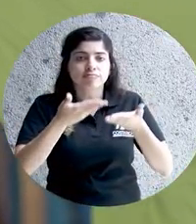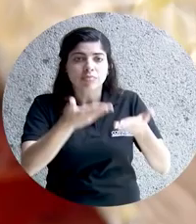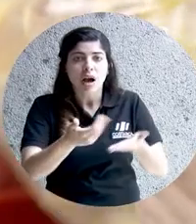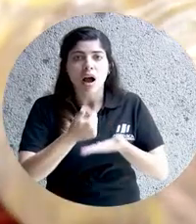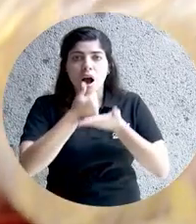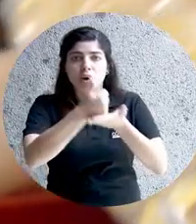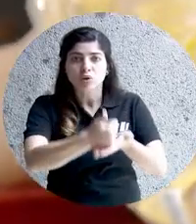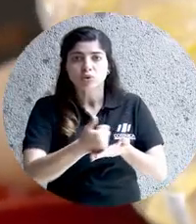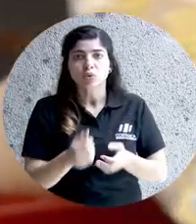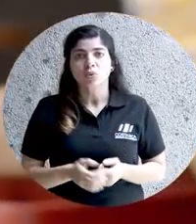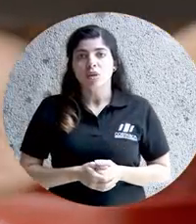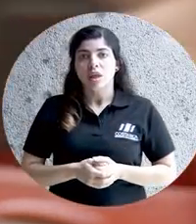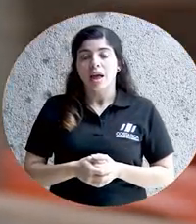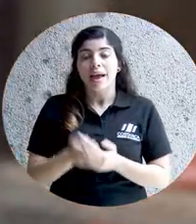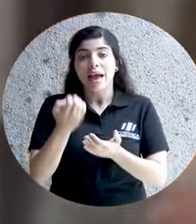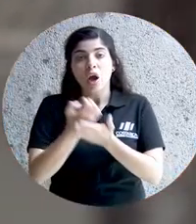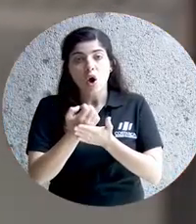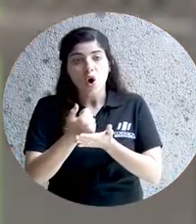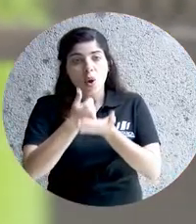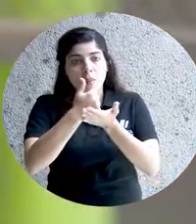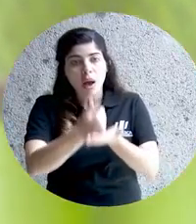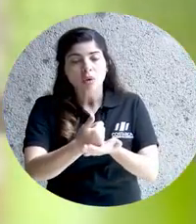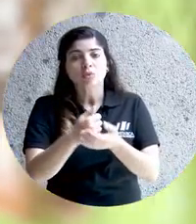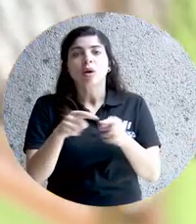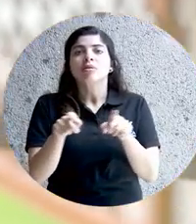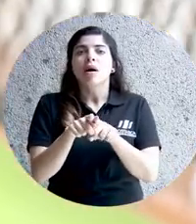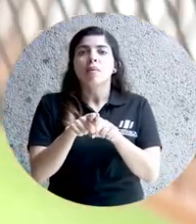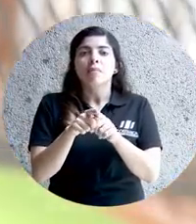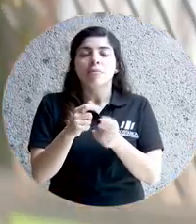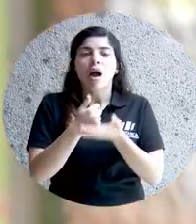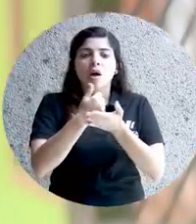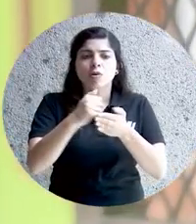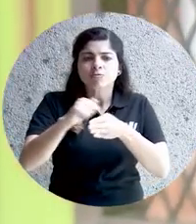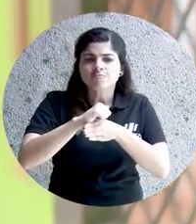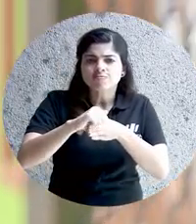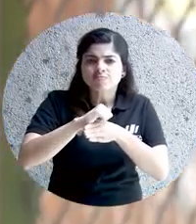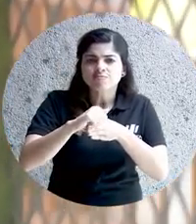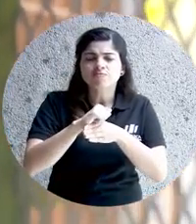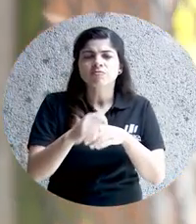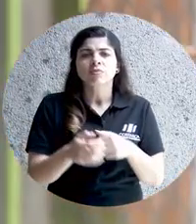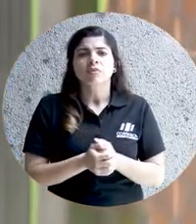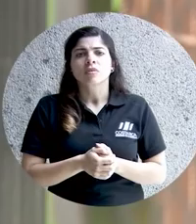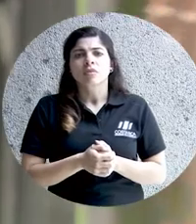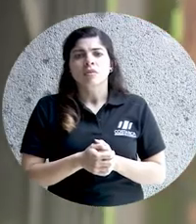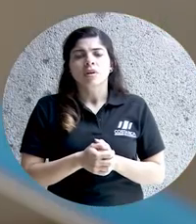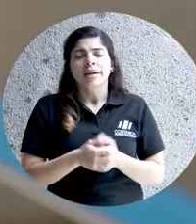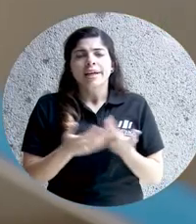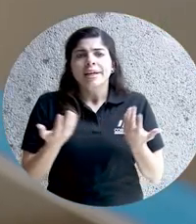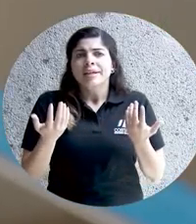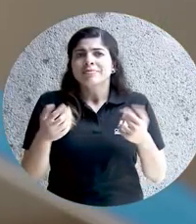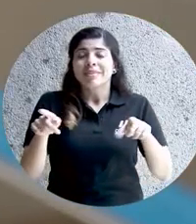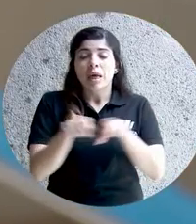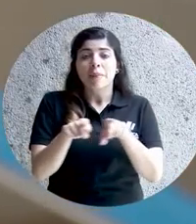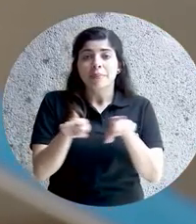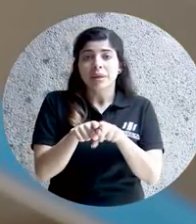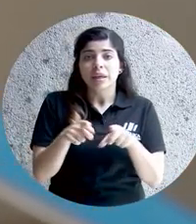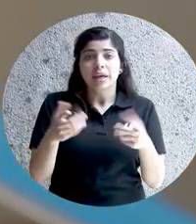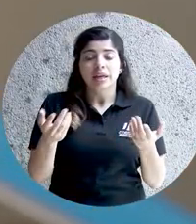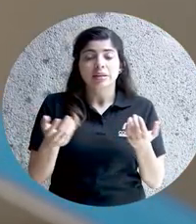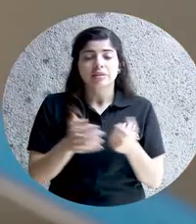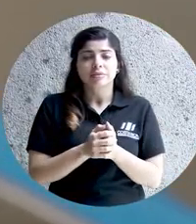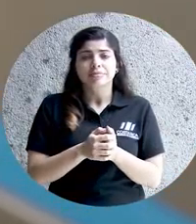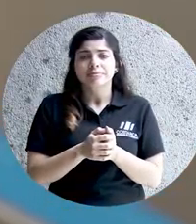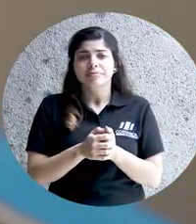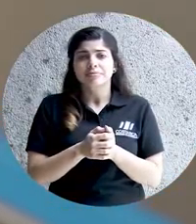puertas, le brindan ayuda, tanto económico como capacitaciones, como también,